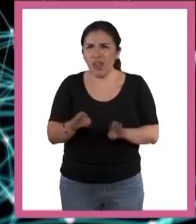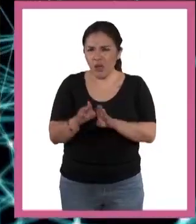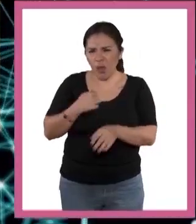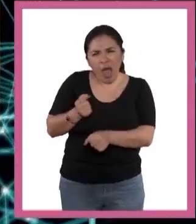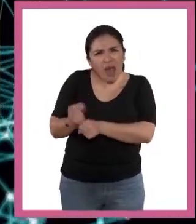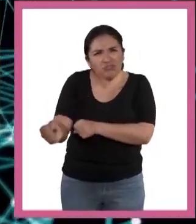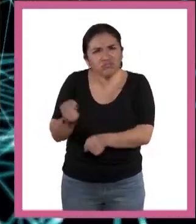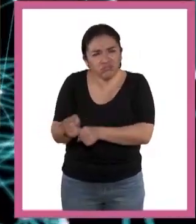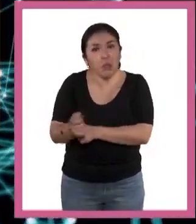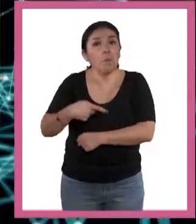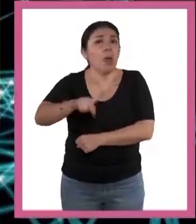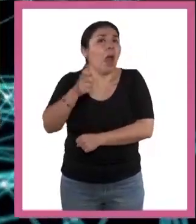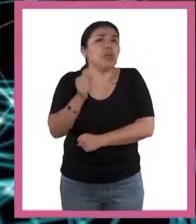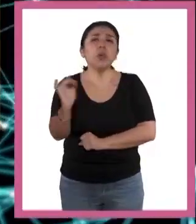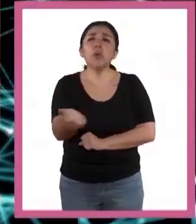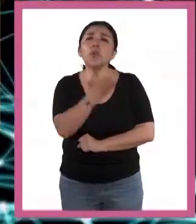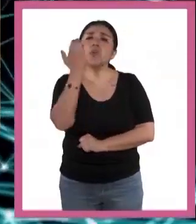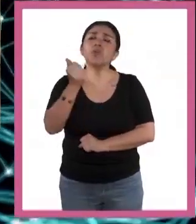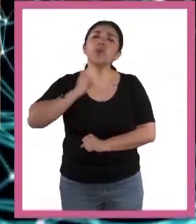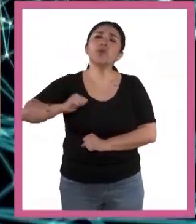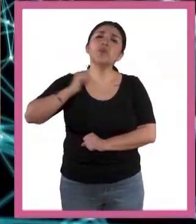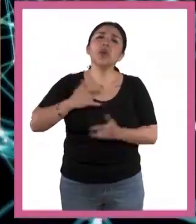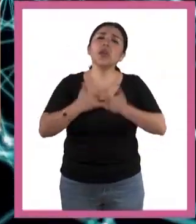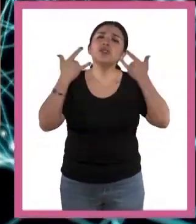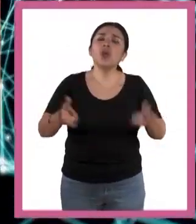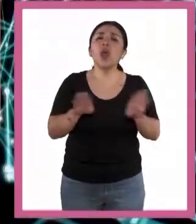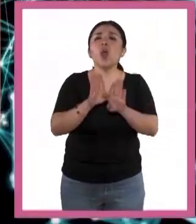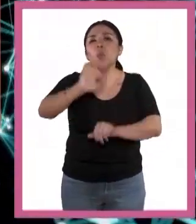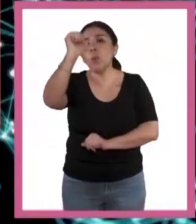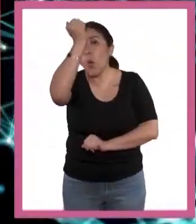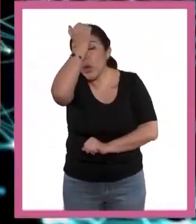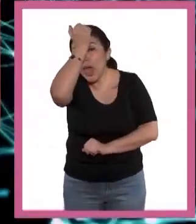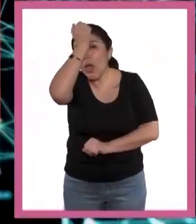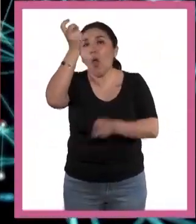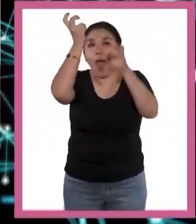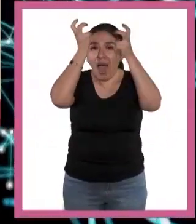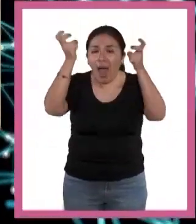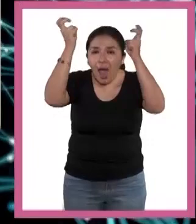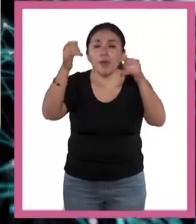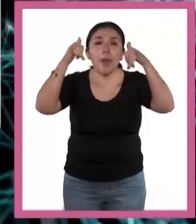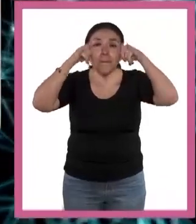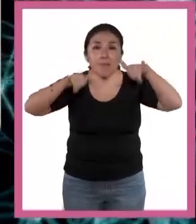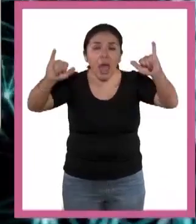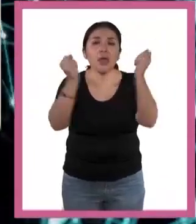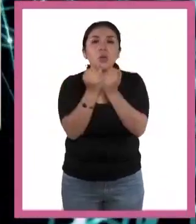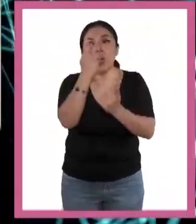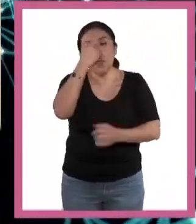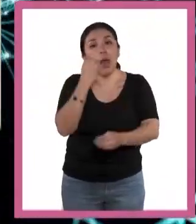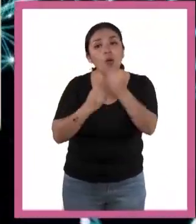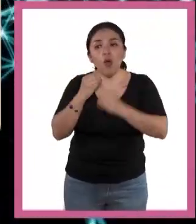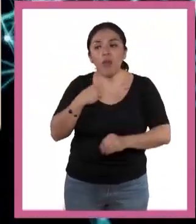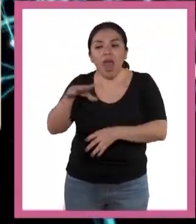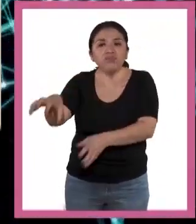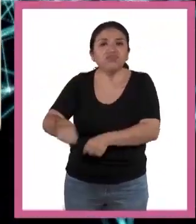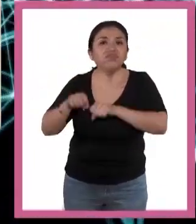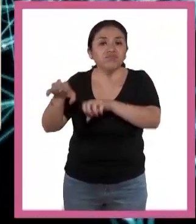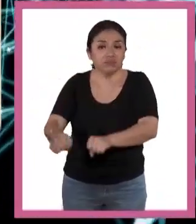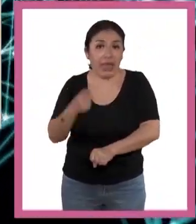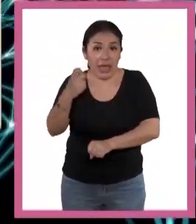históricamente domesticamos animales como los borregos, las cabras y las vacas para comerlos.